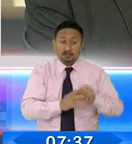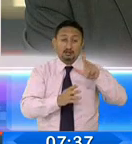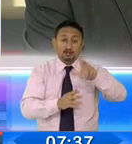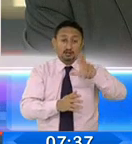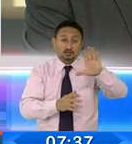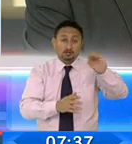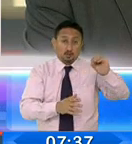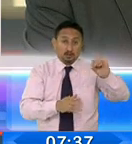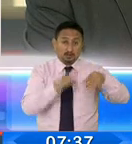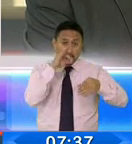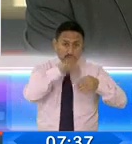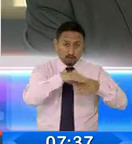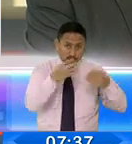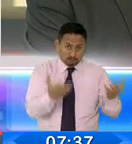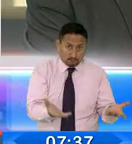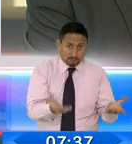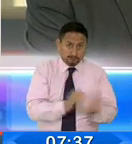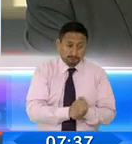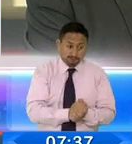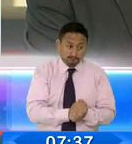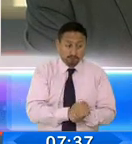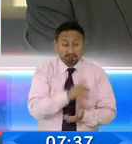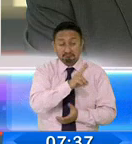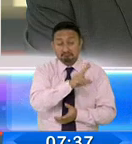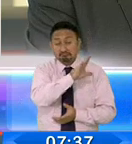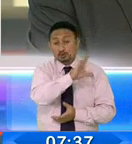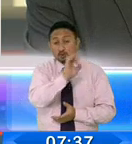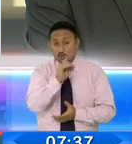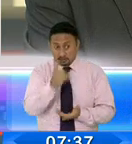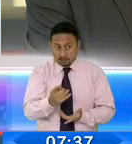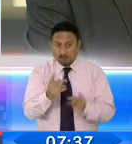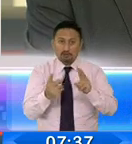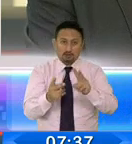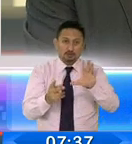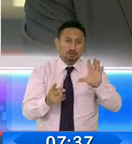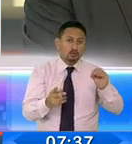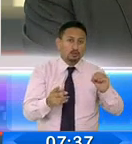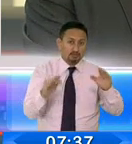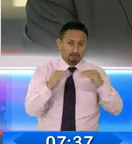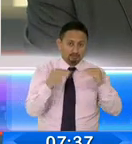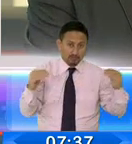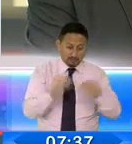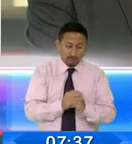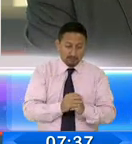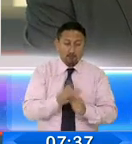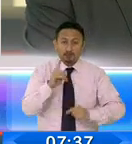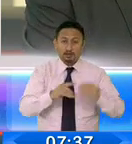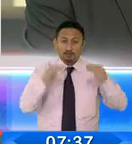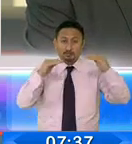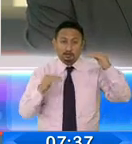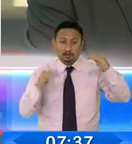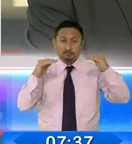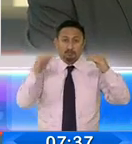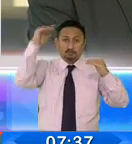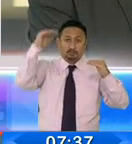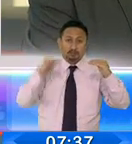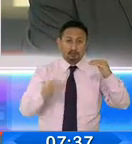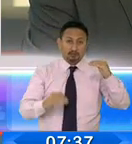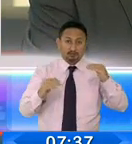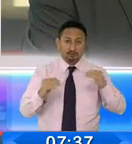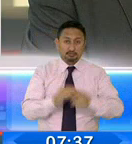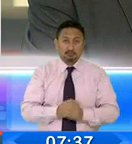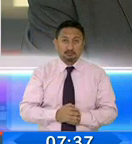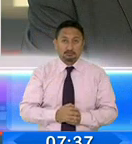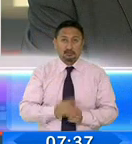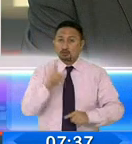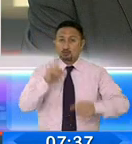votos. Si son 250, tienen que ser 250. No pueden decir ni 250, ni 252,